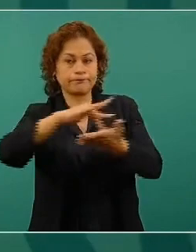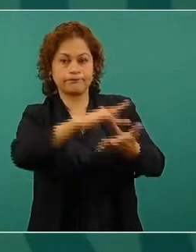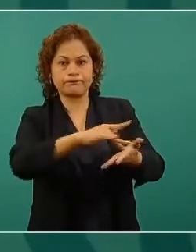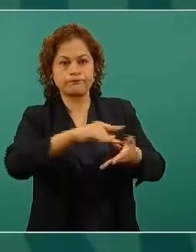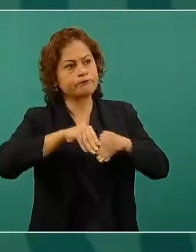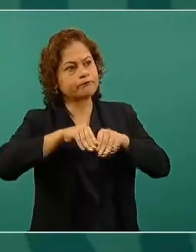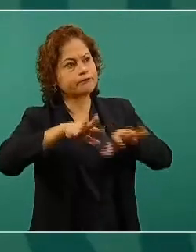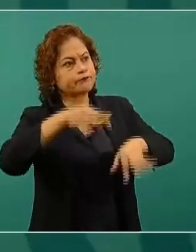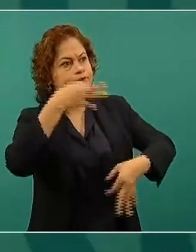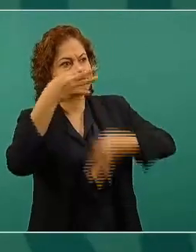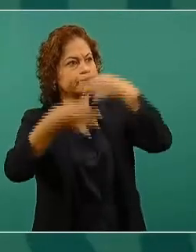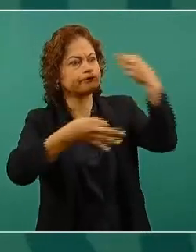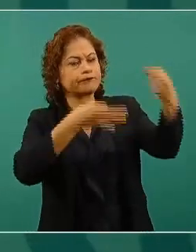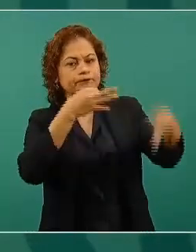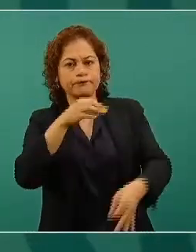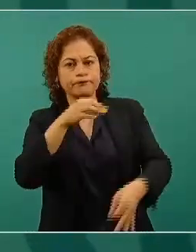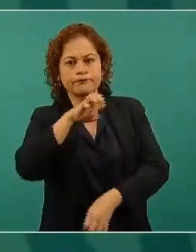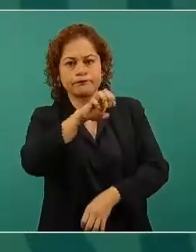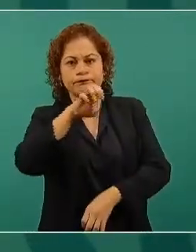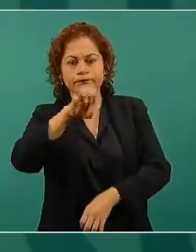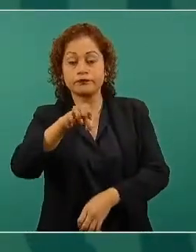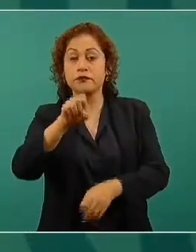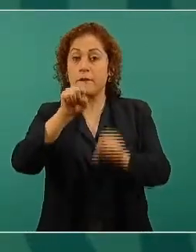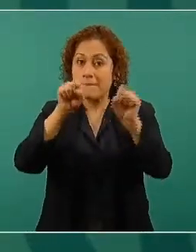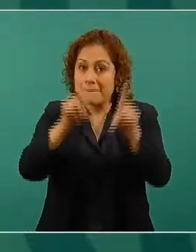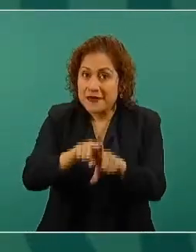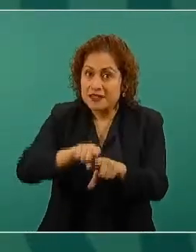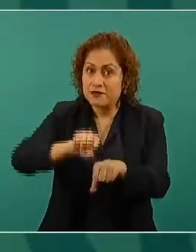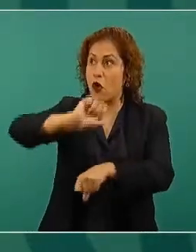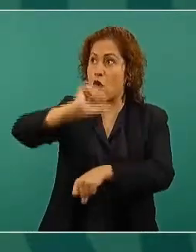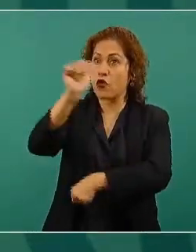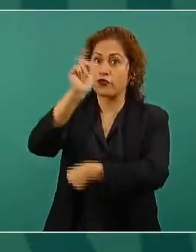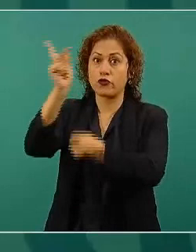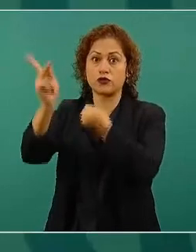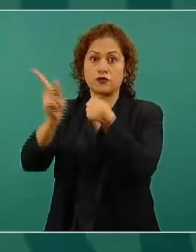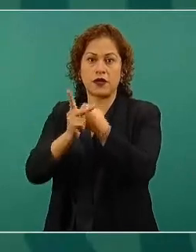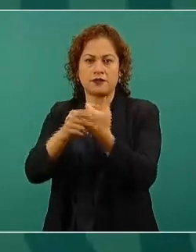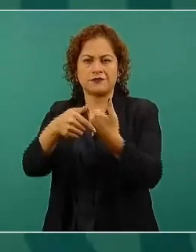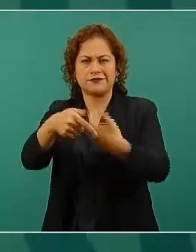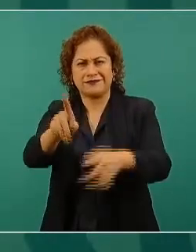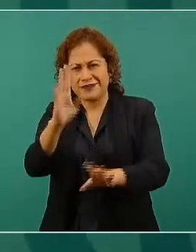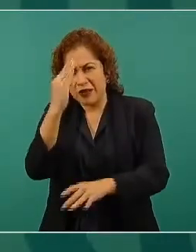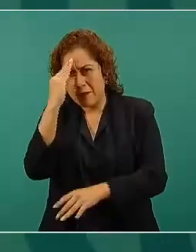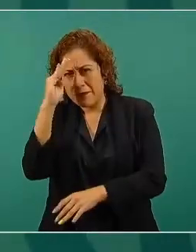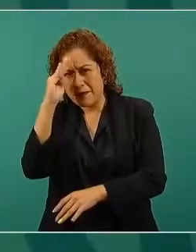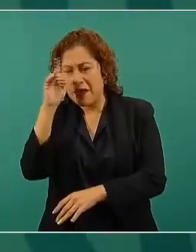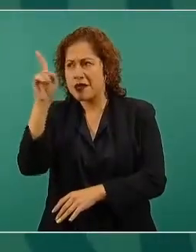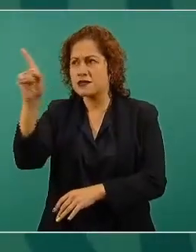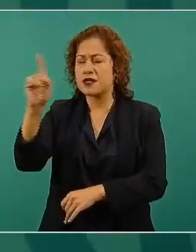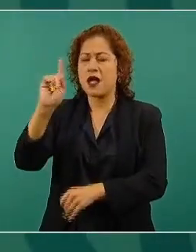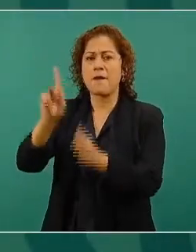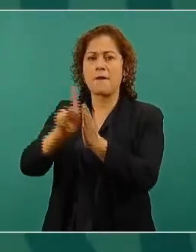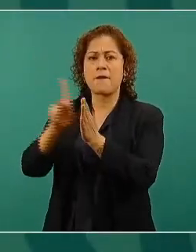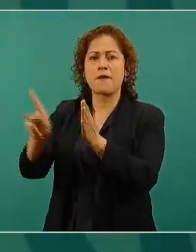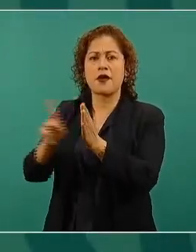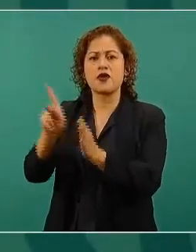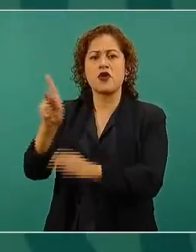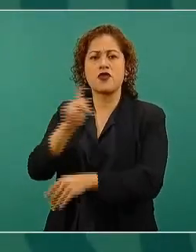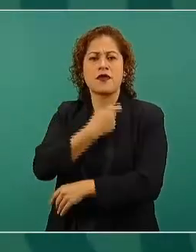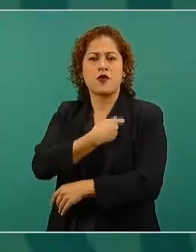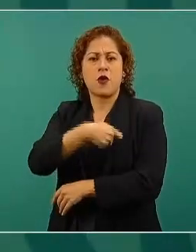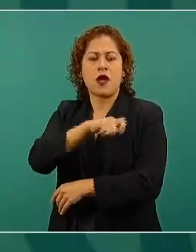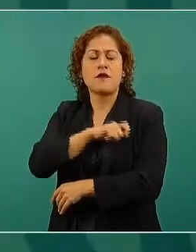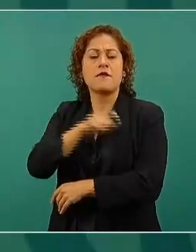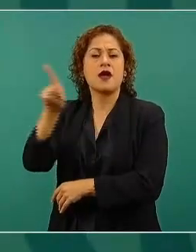extranjero, imagínense si el periódico El País no va a estar en contra de nosotros